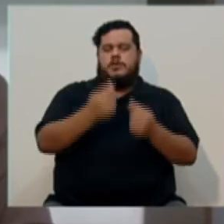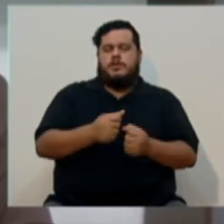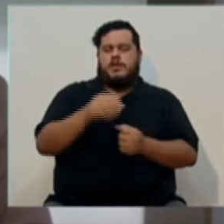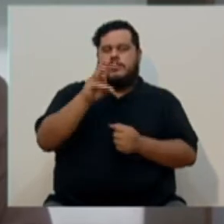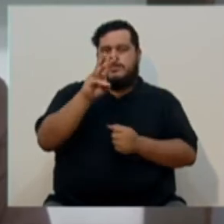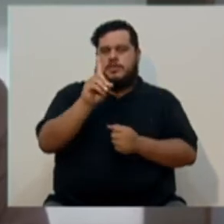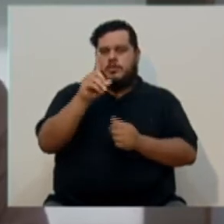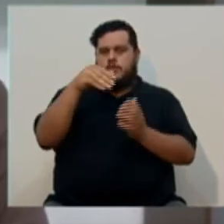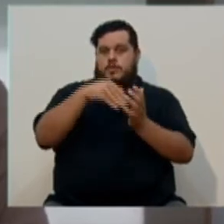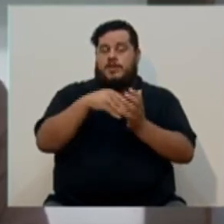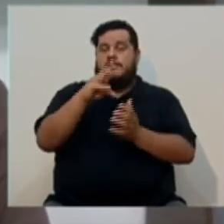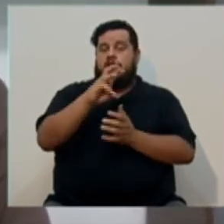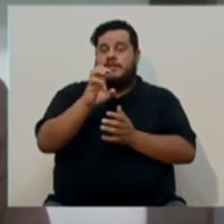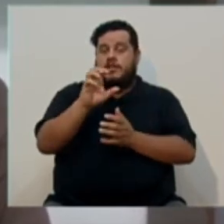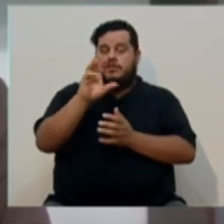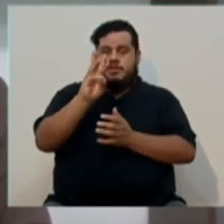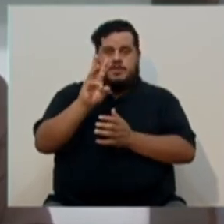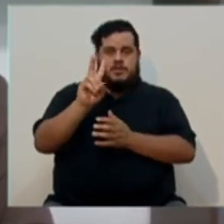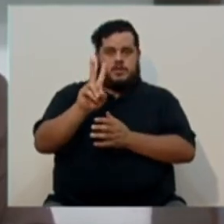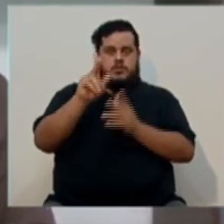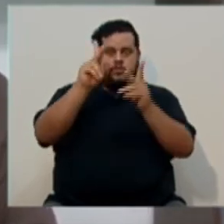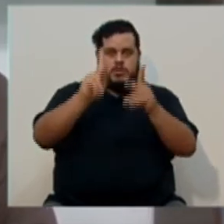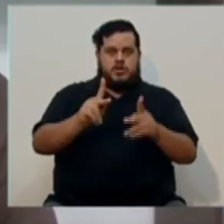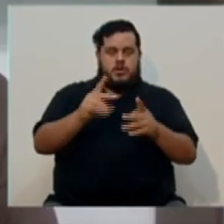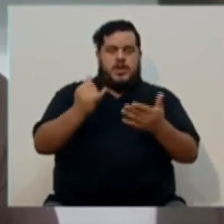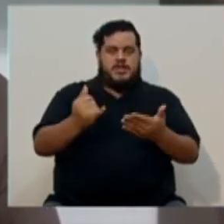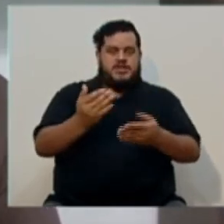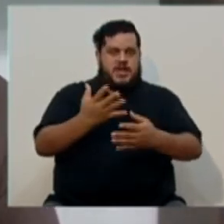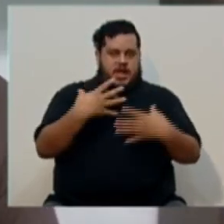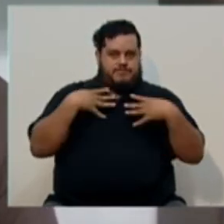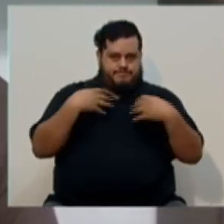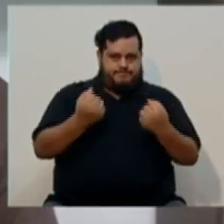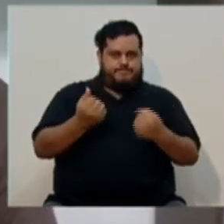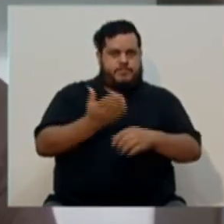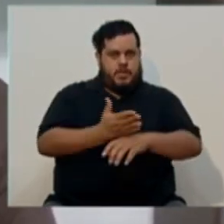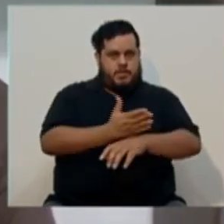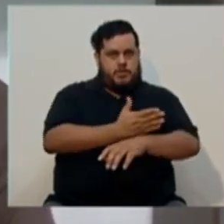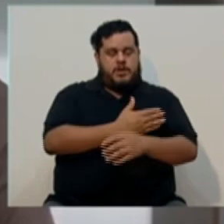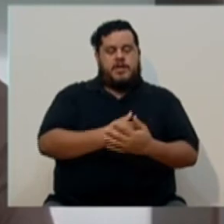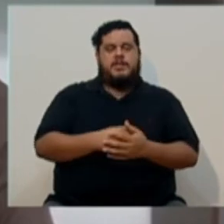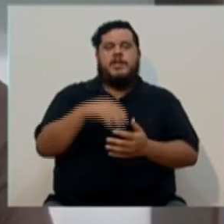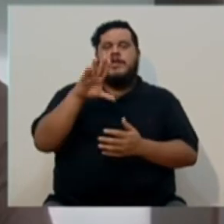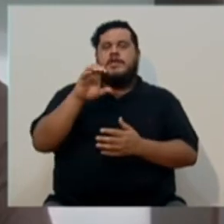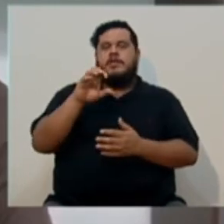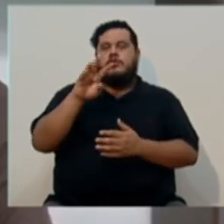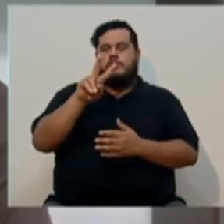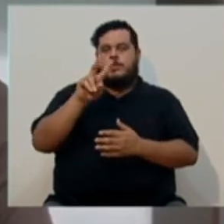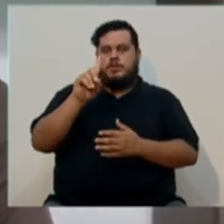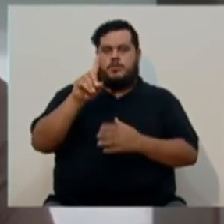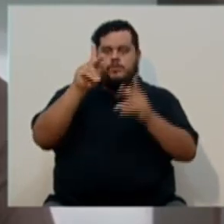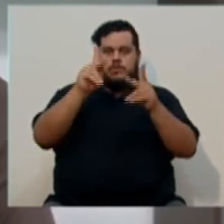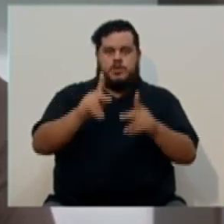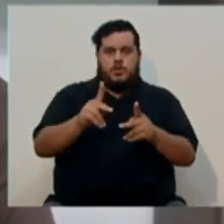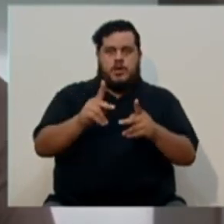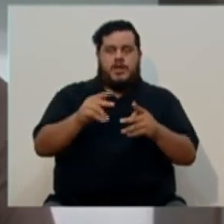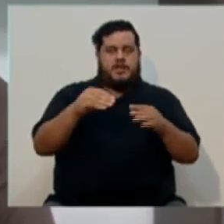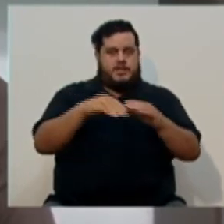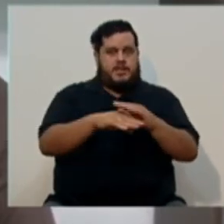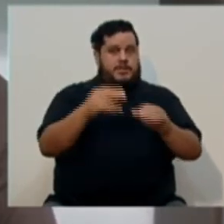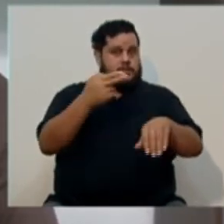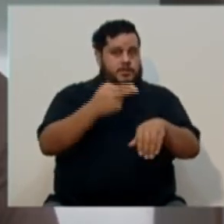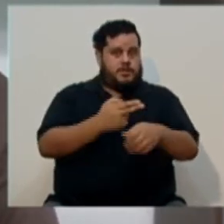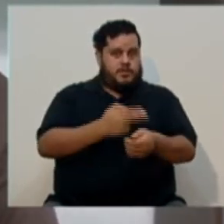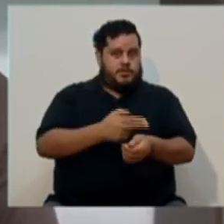61.662 personas recuperadas, 521 personas se encuentran hospitalizadas a la